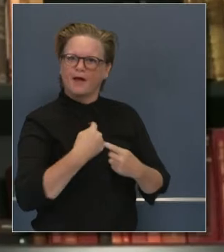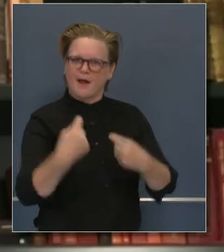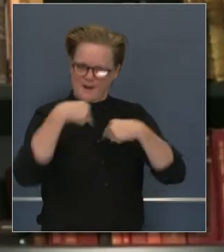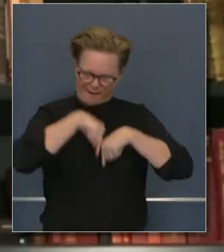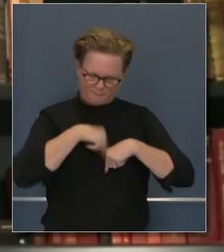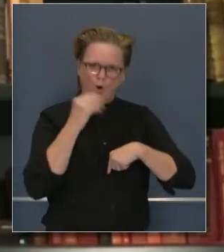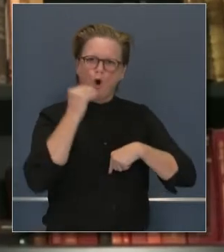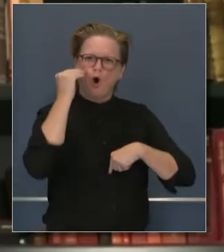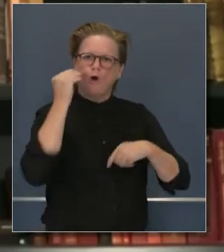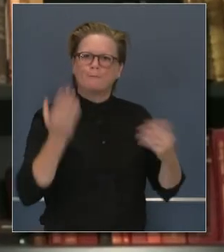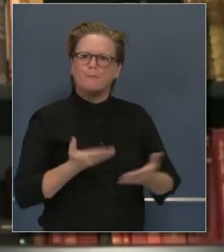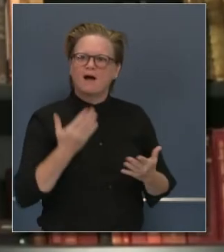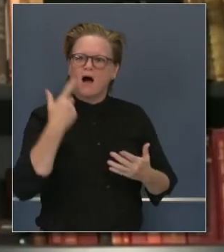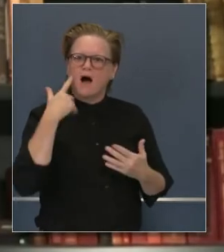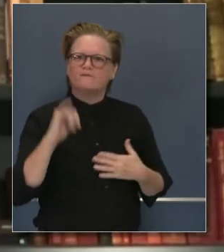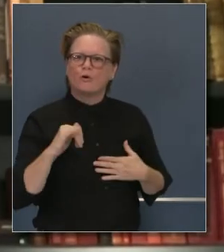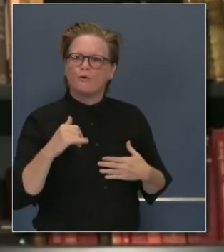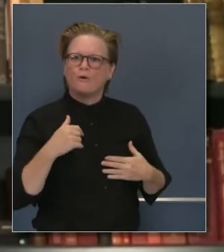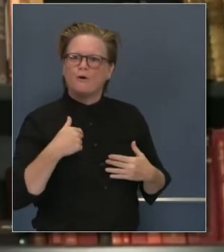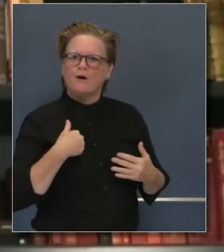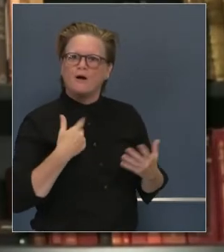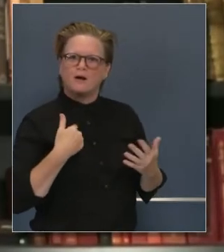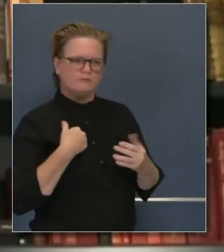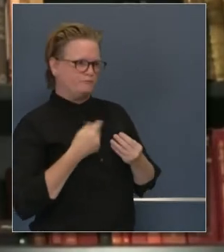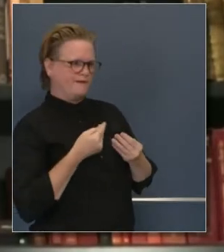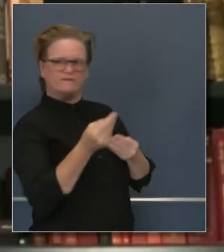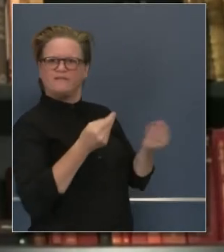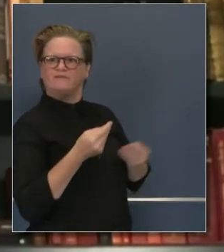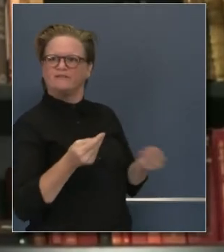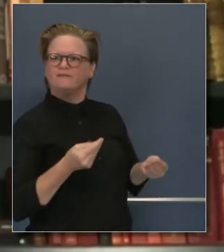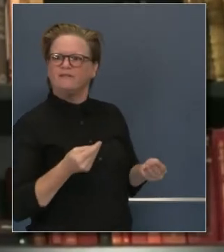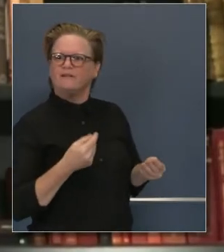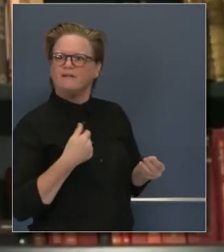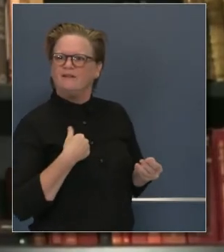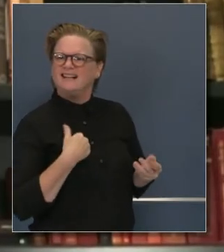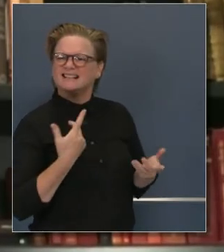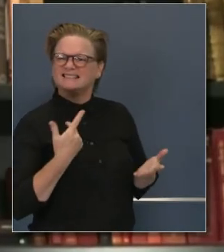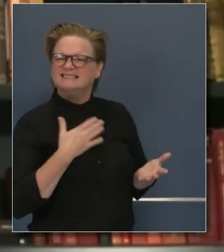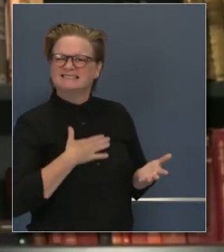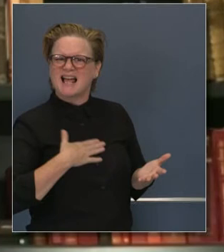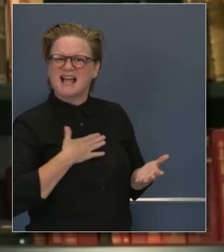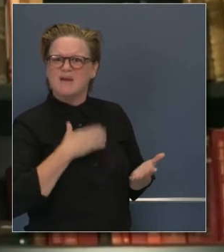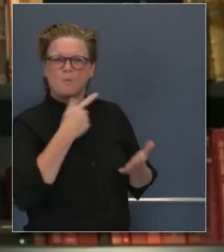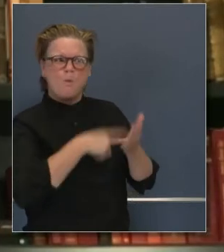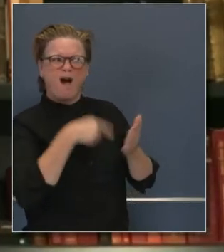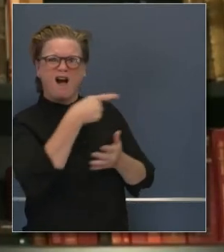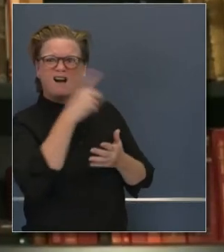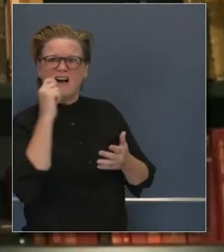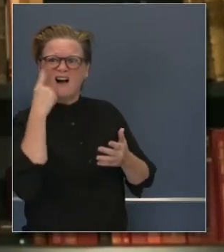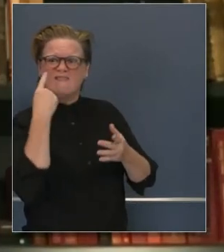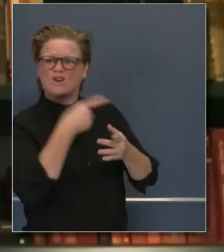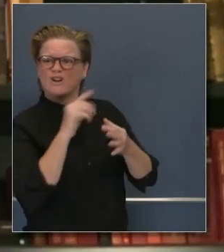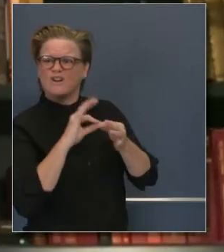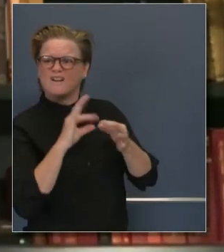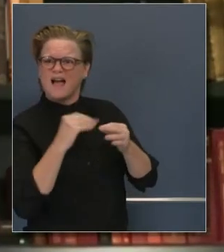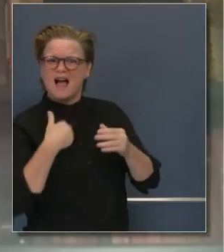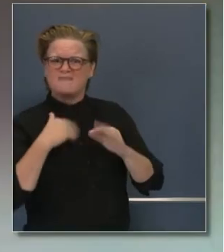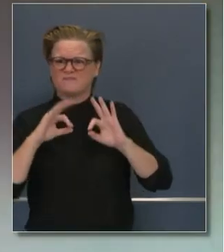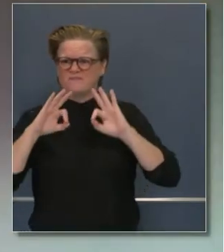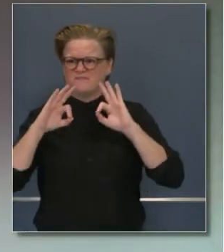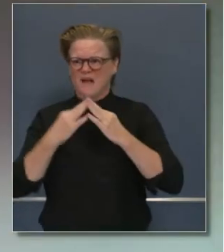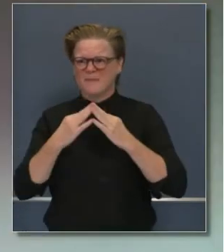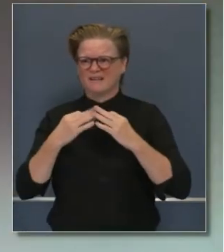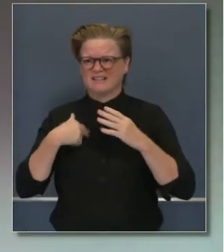anticipaba usted. Y al volver al estado de California, les instamos que hagan lo que hace usted, señor gobernador, es ponerse en cuarentena,